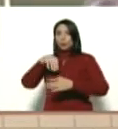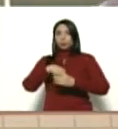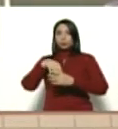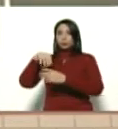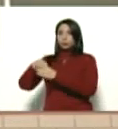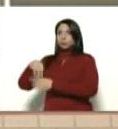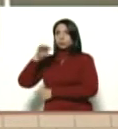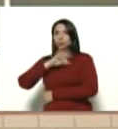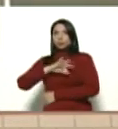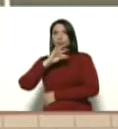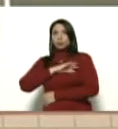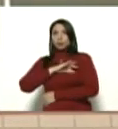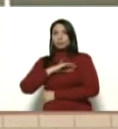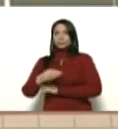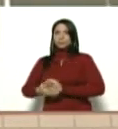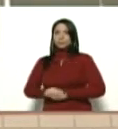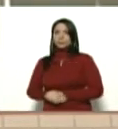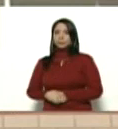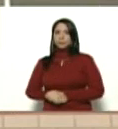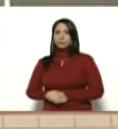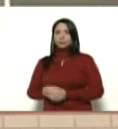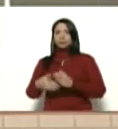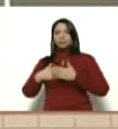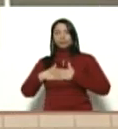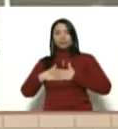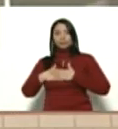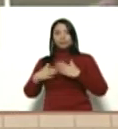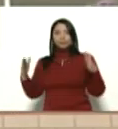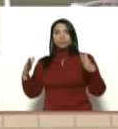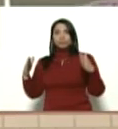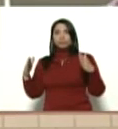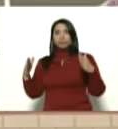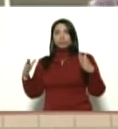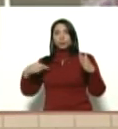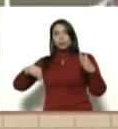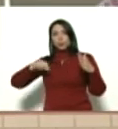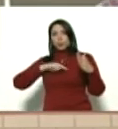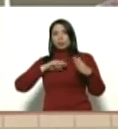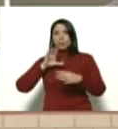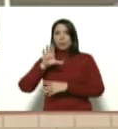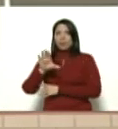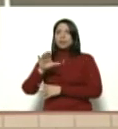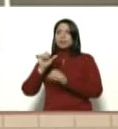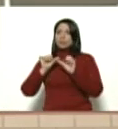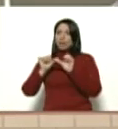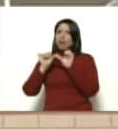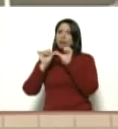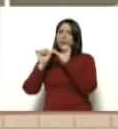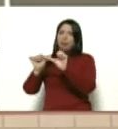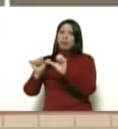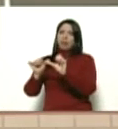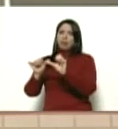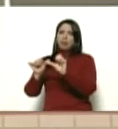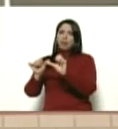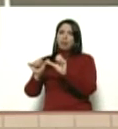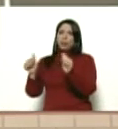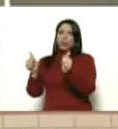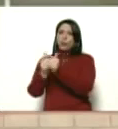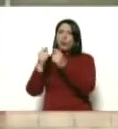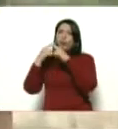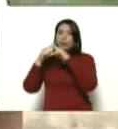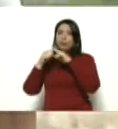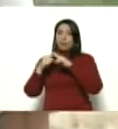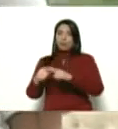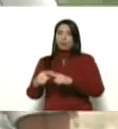social y solidaria que ha garantizado que nuestro país se mantenga con las estadísticas que